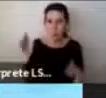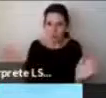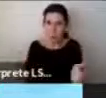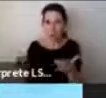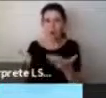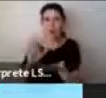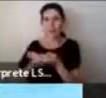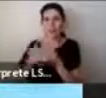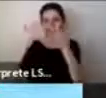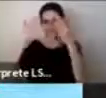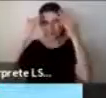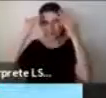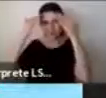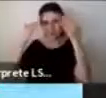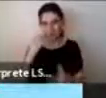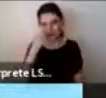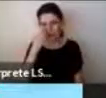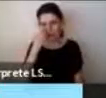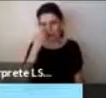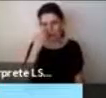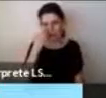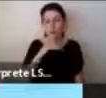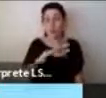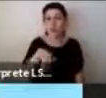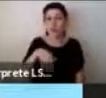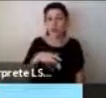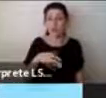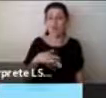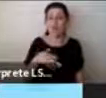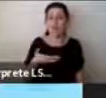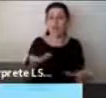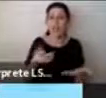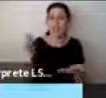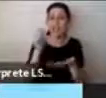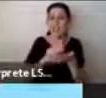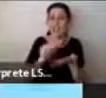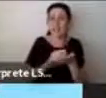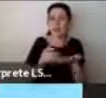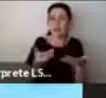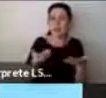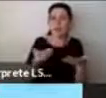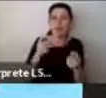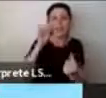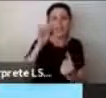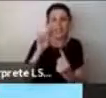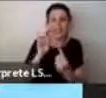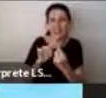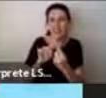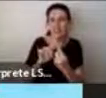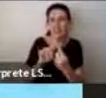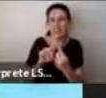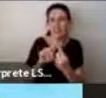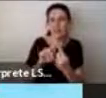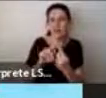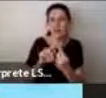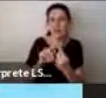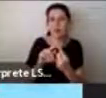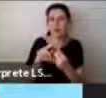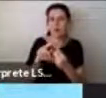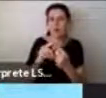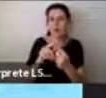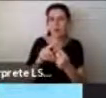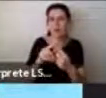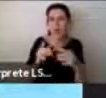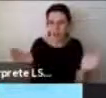desde entonces escribimos desde el anhelo de generar espacios de un vínculo que sea más cercano que surja desde el